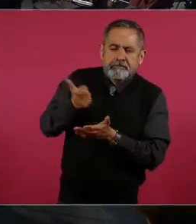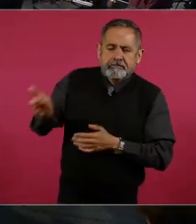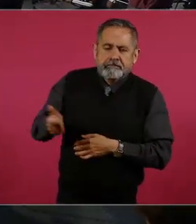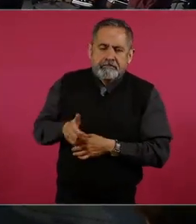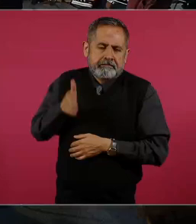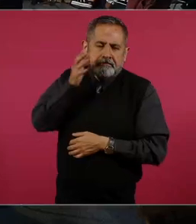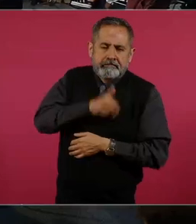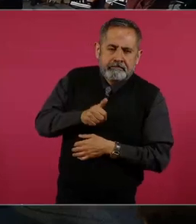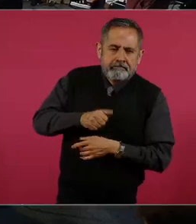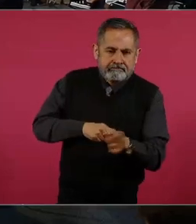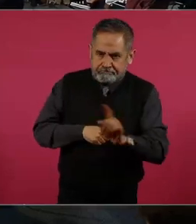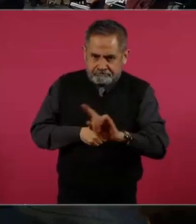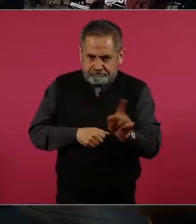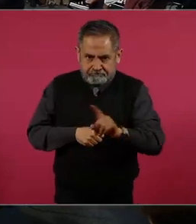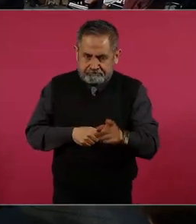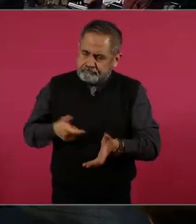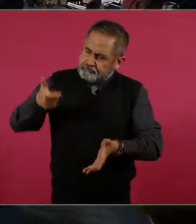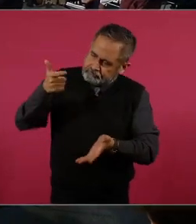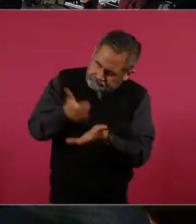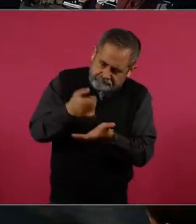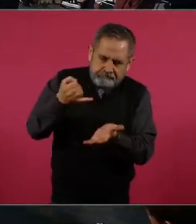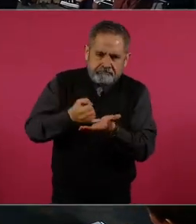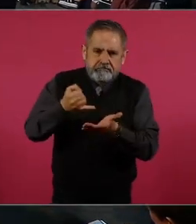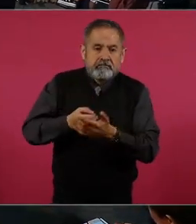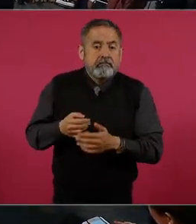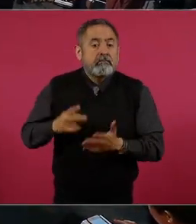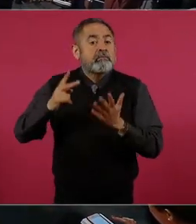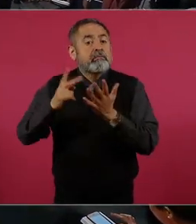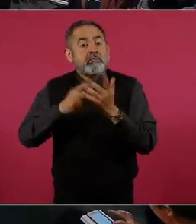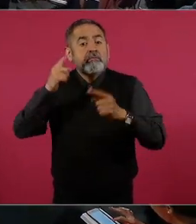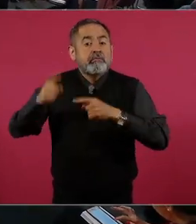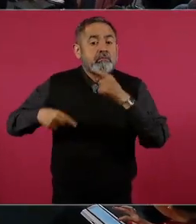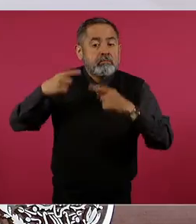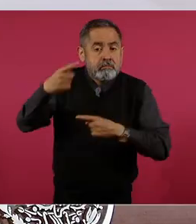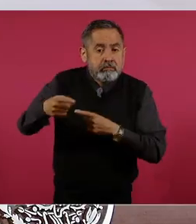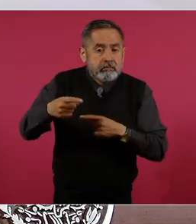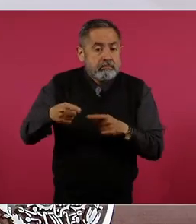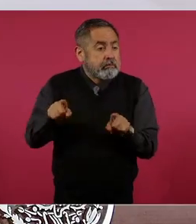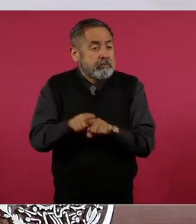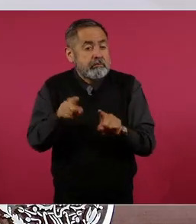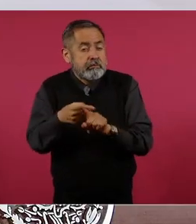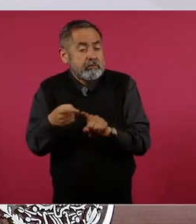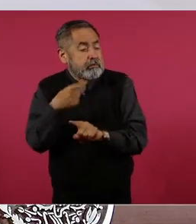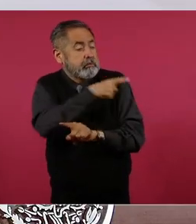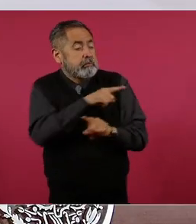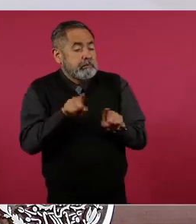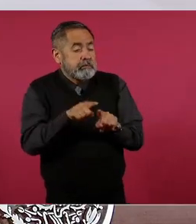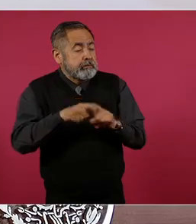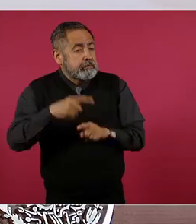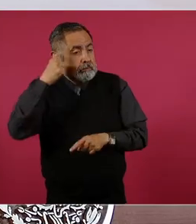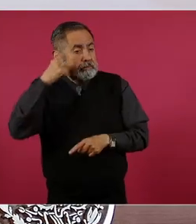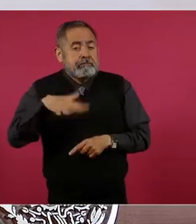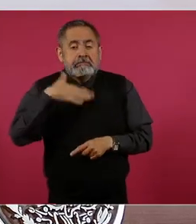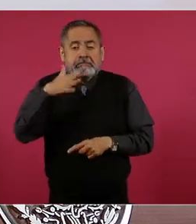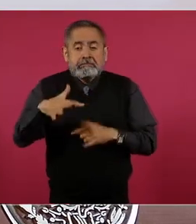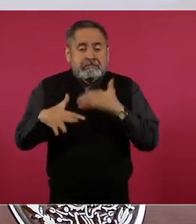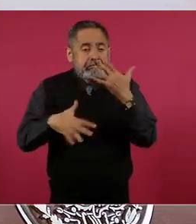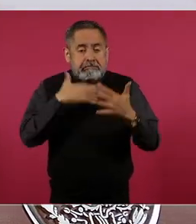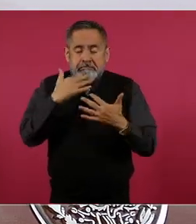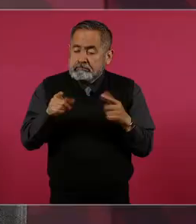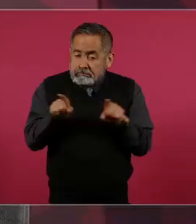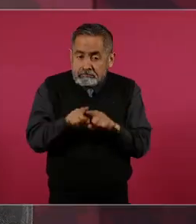Nunca más volver al periodo de corrupción